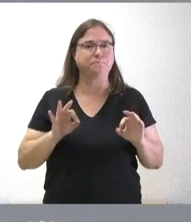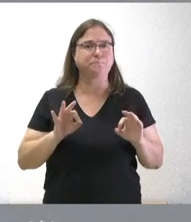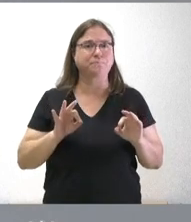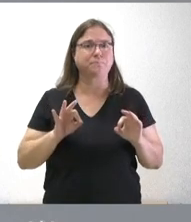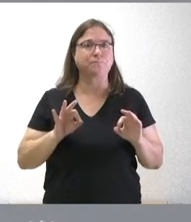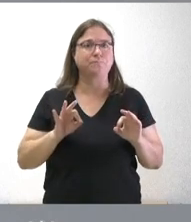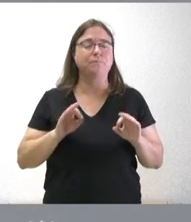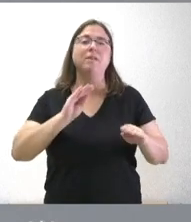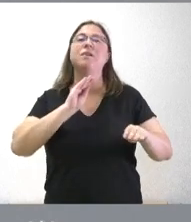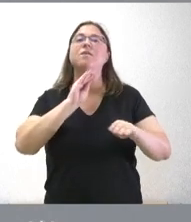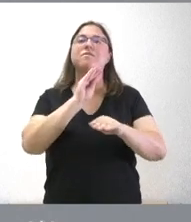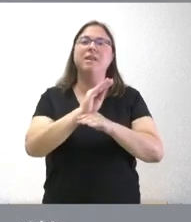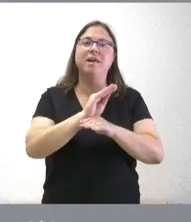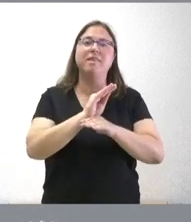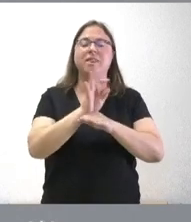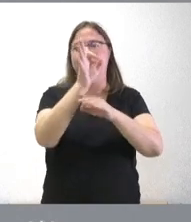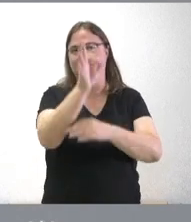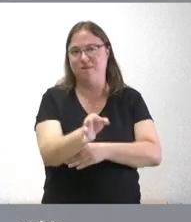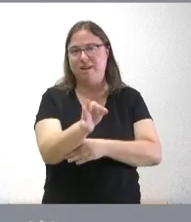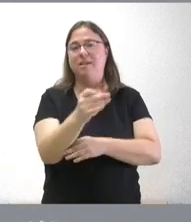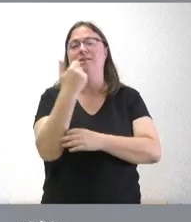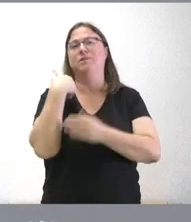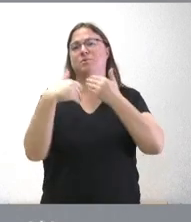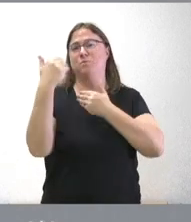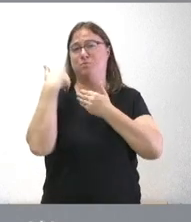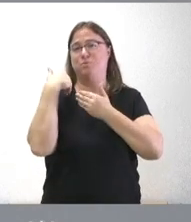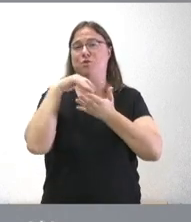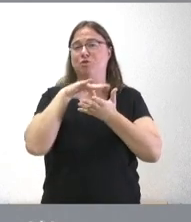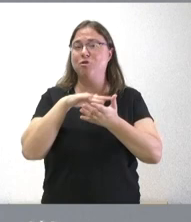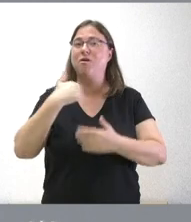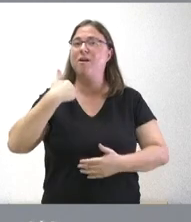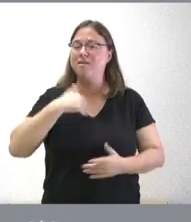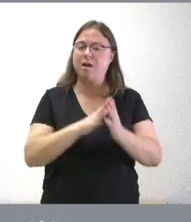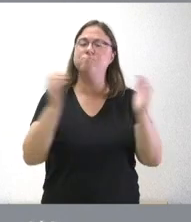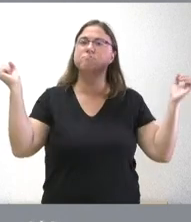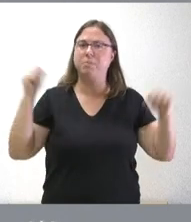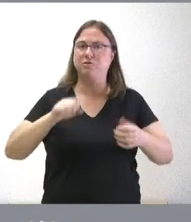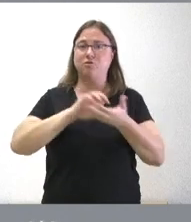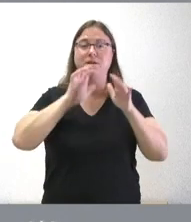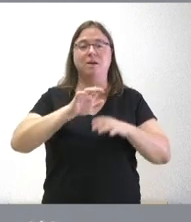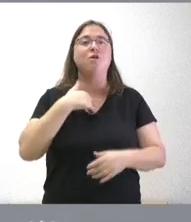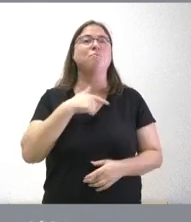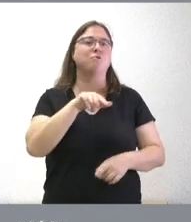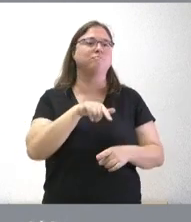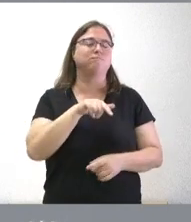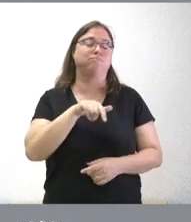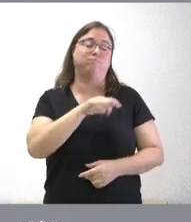financiación autonómica es cierto que en alguna ocasión hemos ya tenido pactos en Castilla y León sobre financiación autonómica pero hay al menos un par de